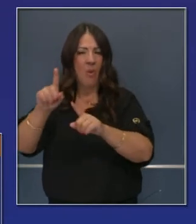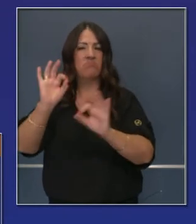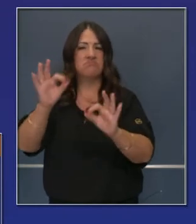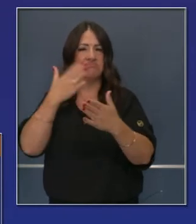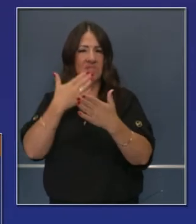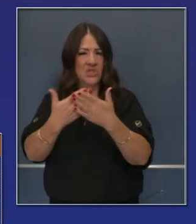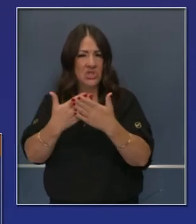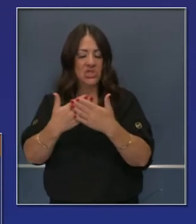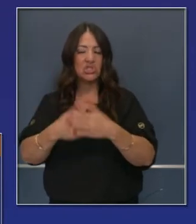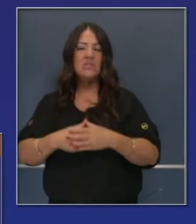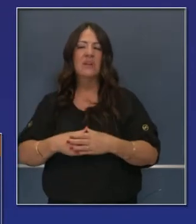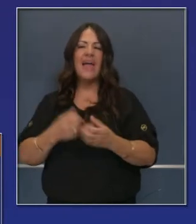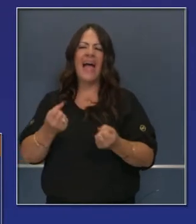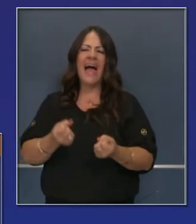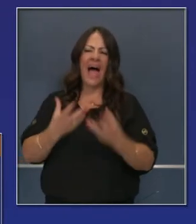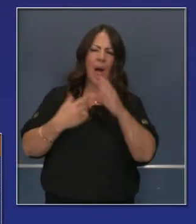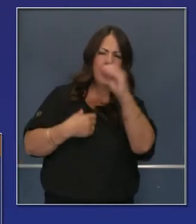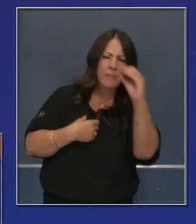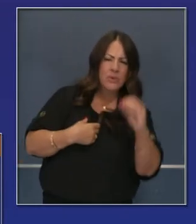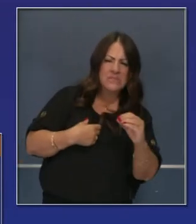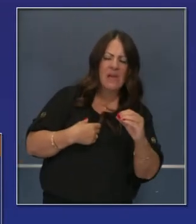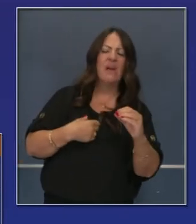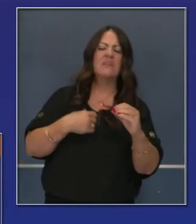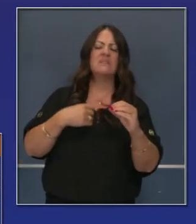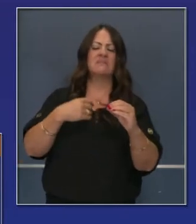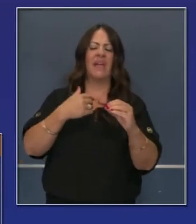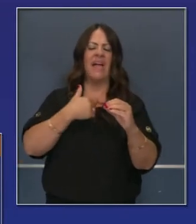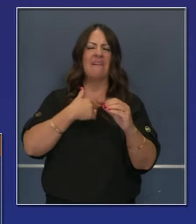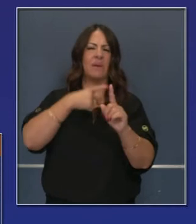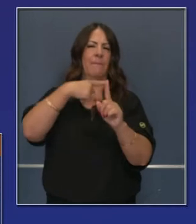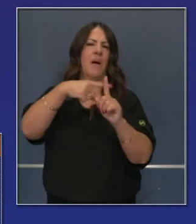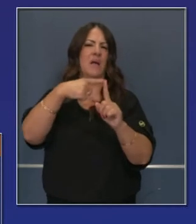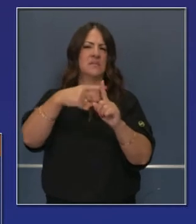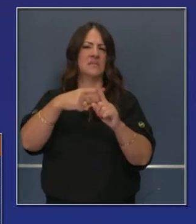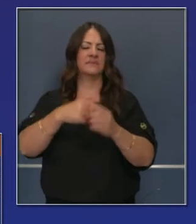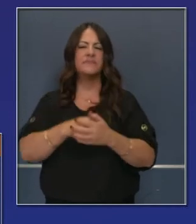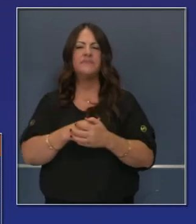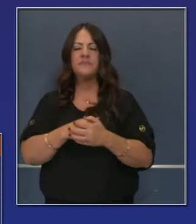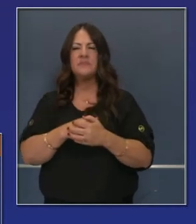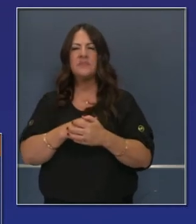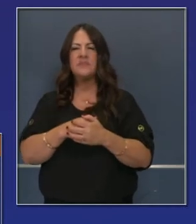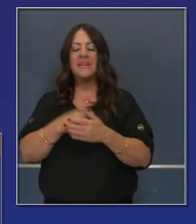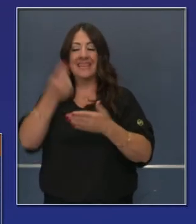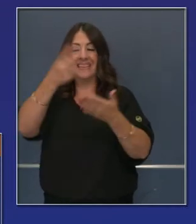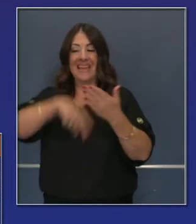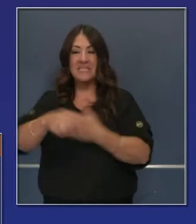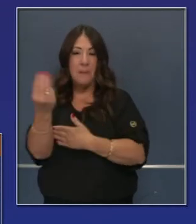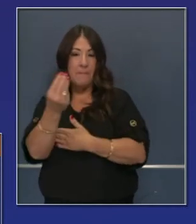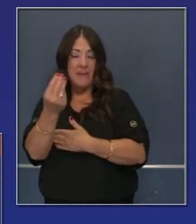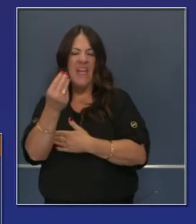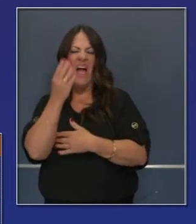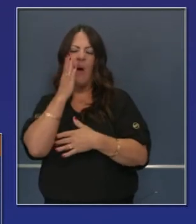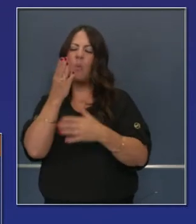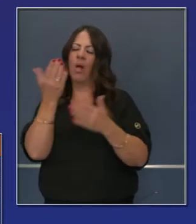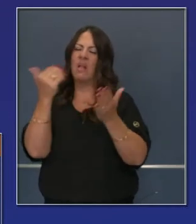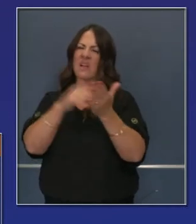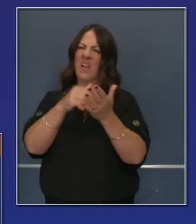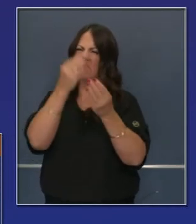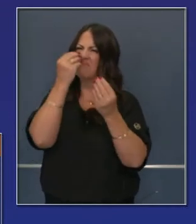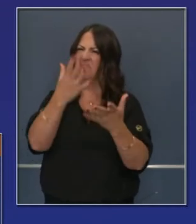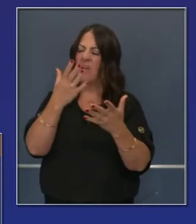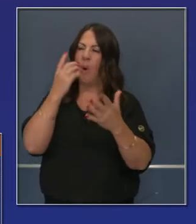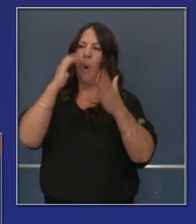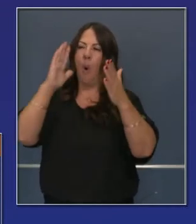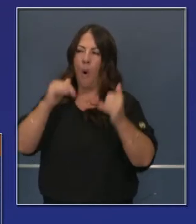varias fabricantes de pruebas diagnósticas y ahora estamos cerca de 121,000 pruebas. El lunes próximo, una vez más,